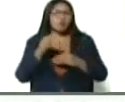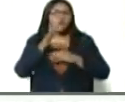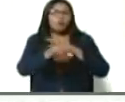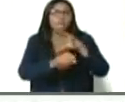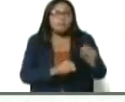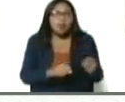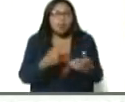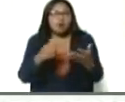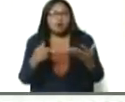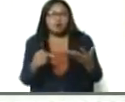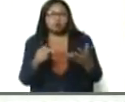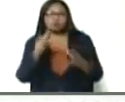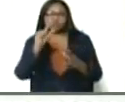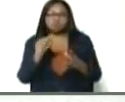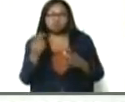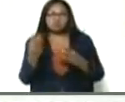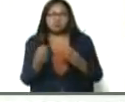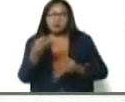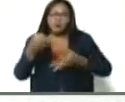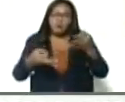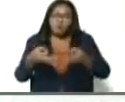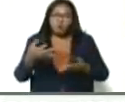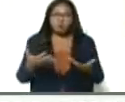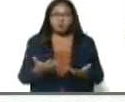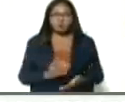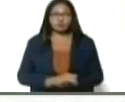precios justos,